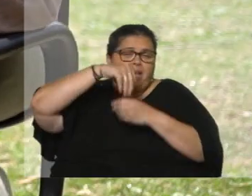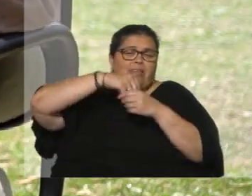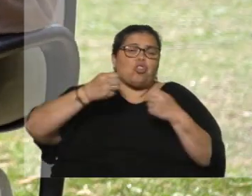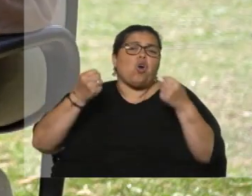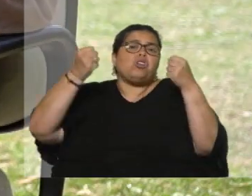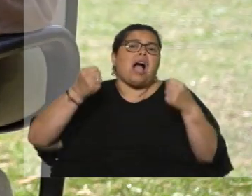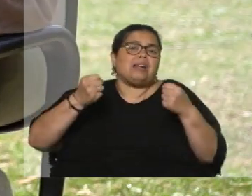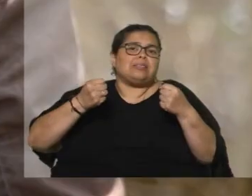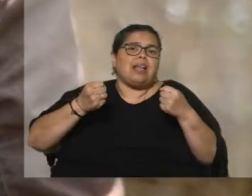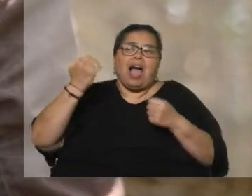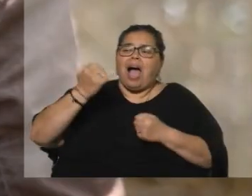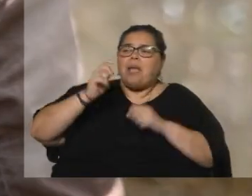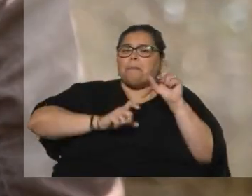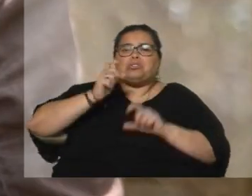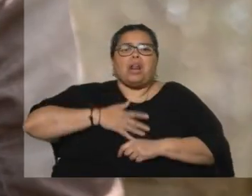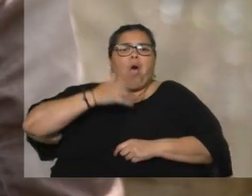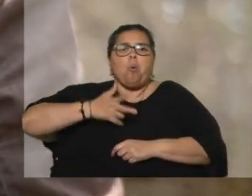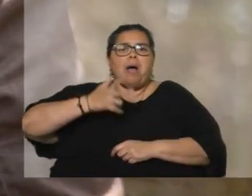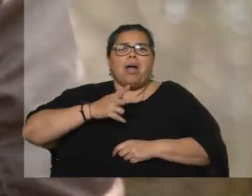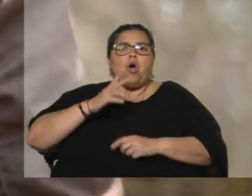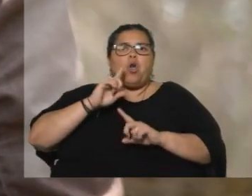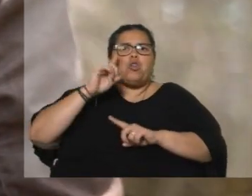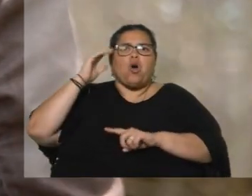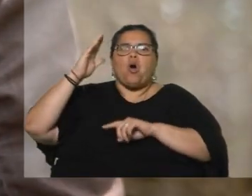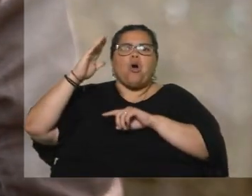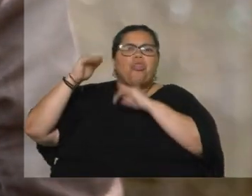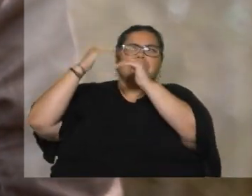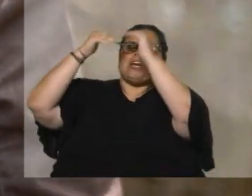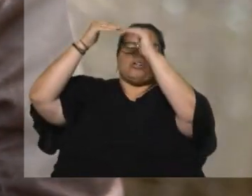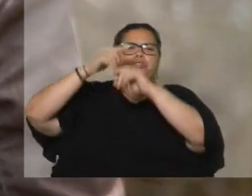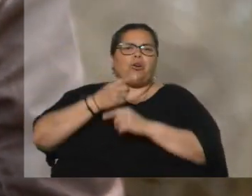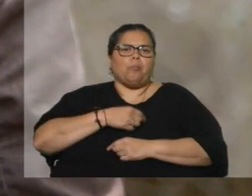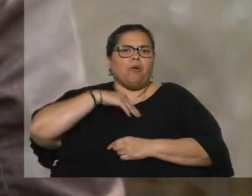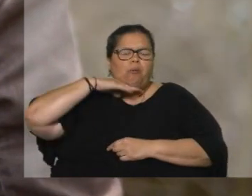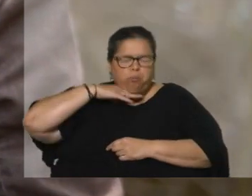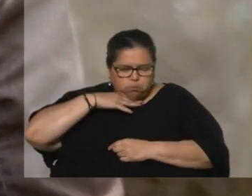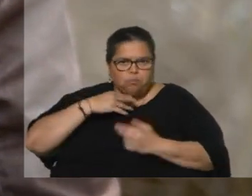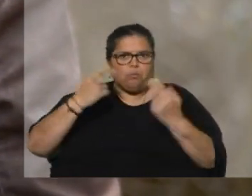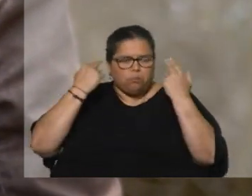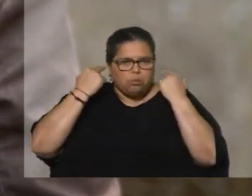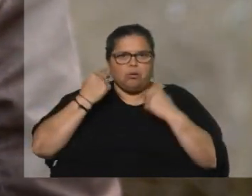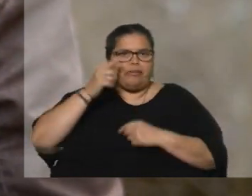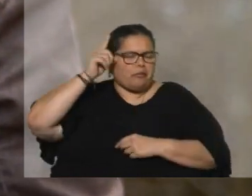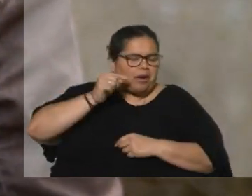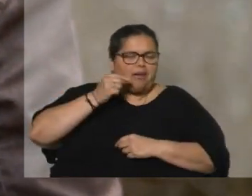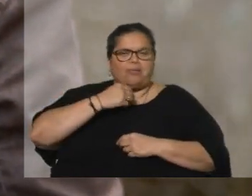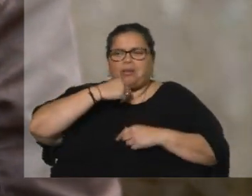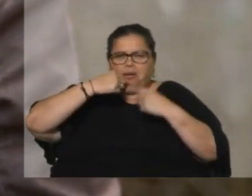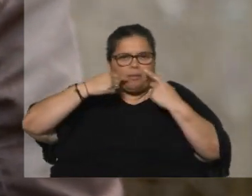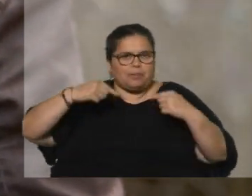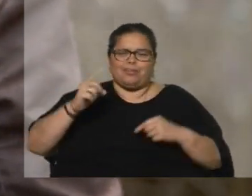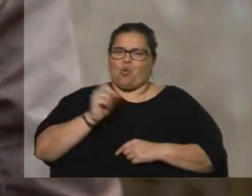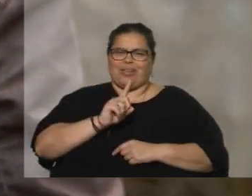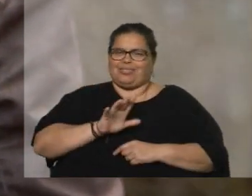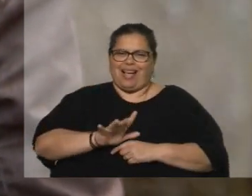la prisión no desarrollaron y quedaron siendo neardentales, que son todo gente ignorante. Y no